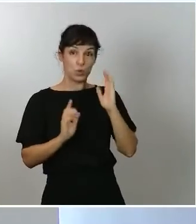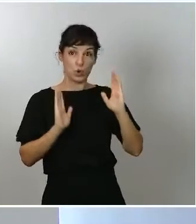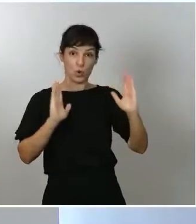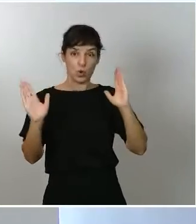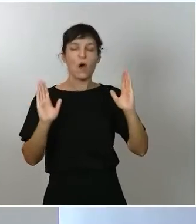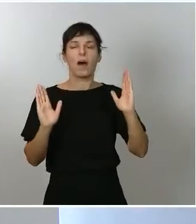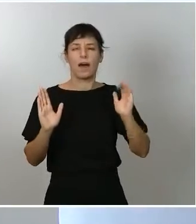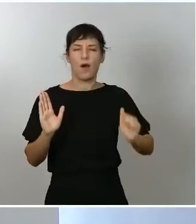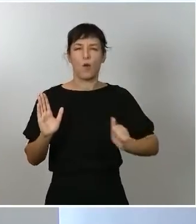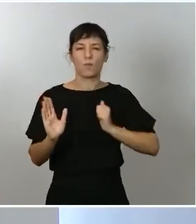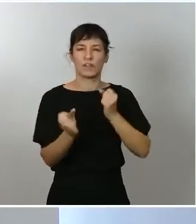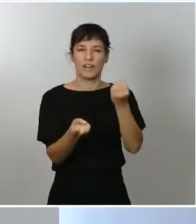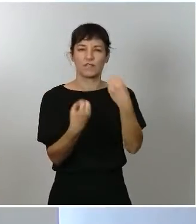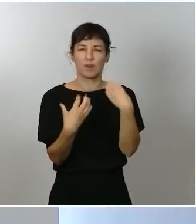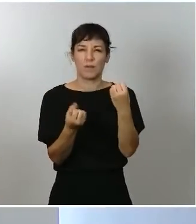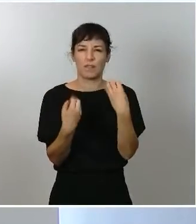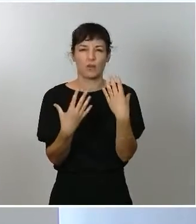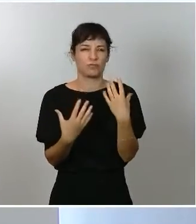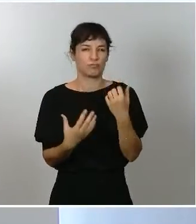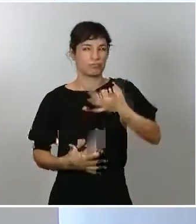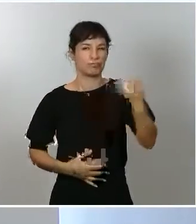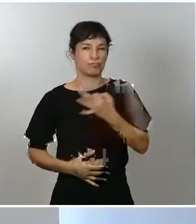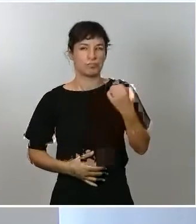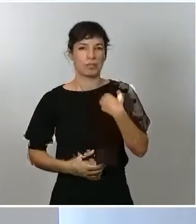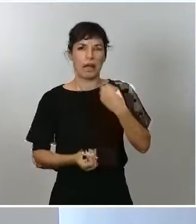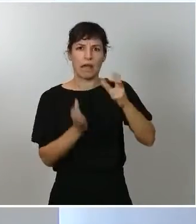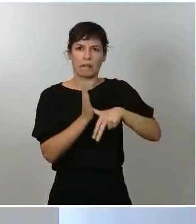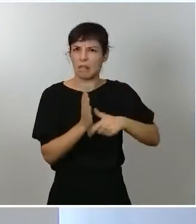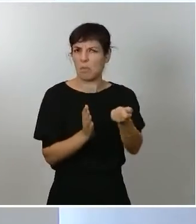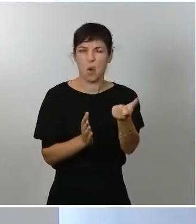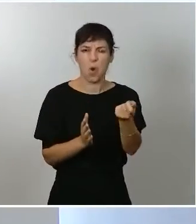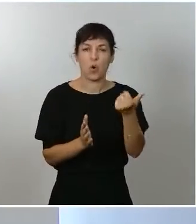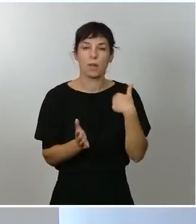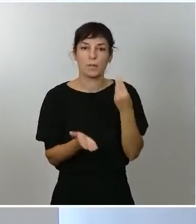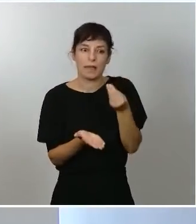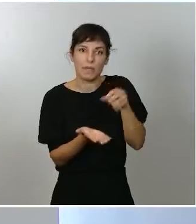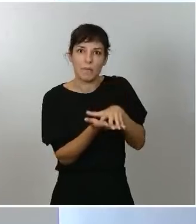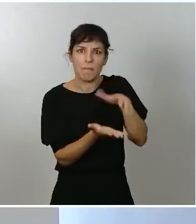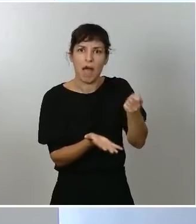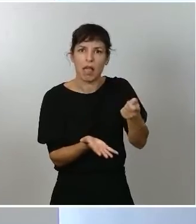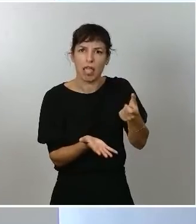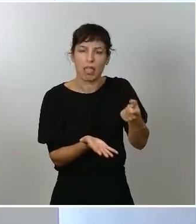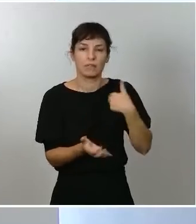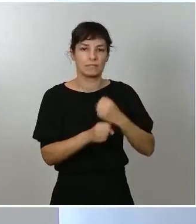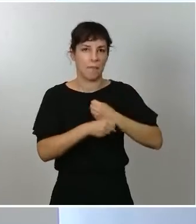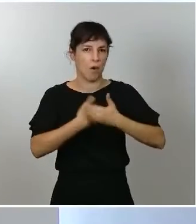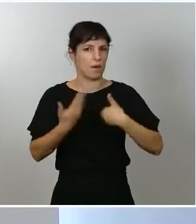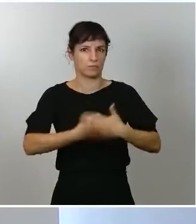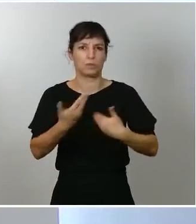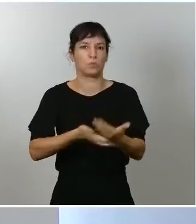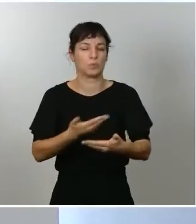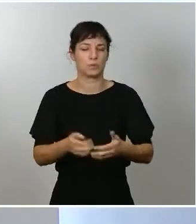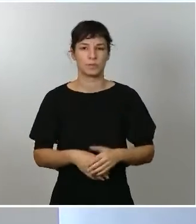en la información, muy pocos retrasos, pero al mismo tiempo incidencias muy bajas que permitían un trabajo mucho más rápido. La incidencia